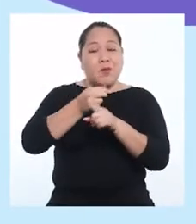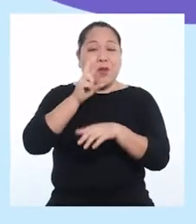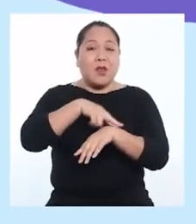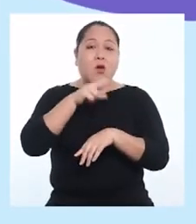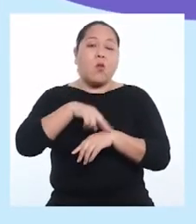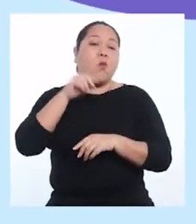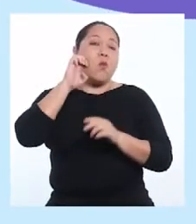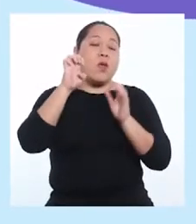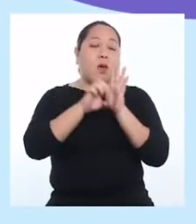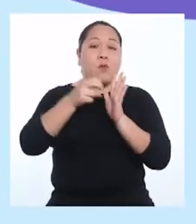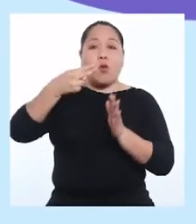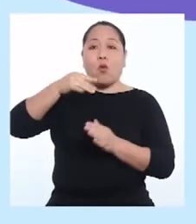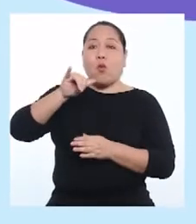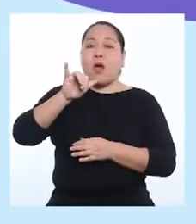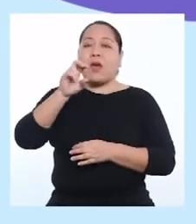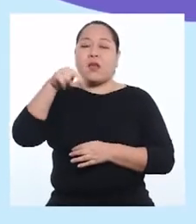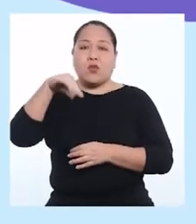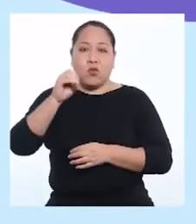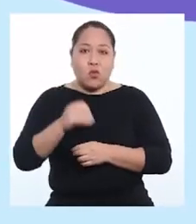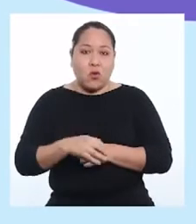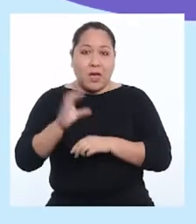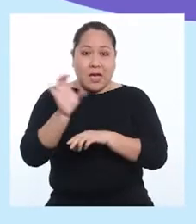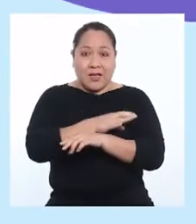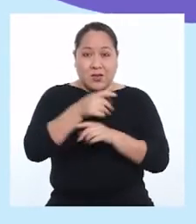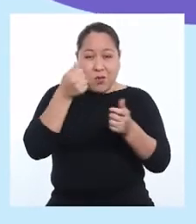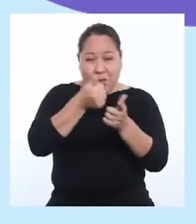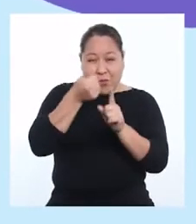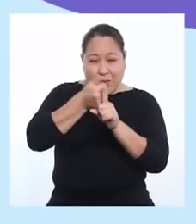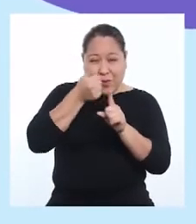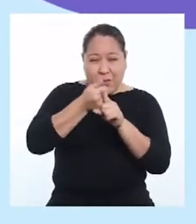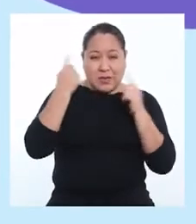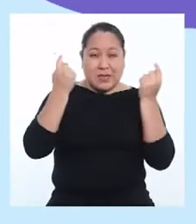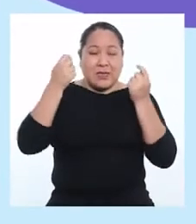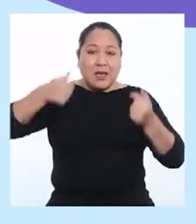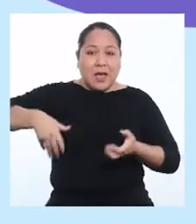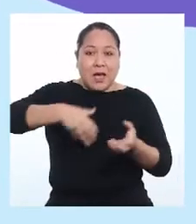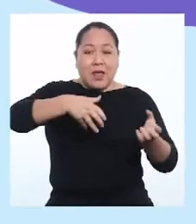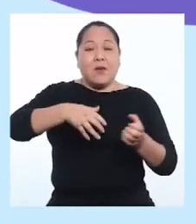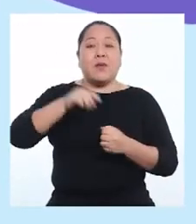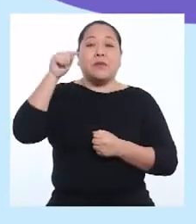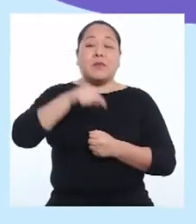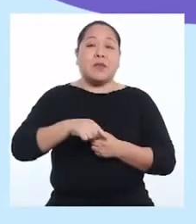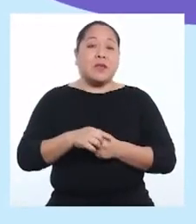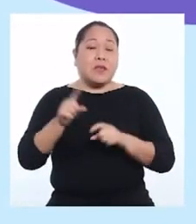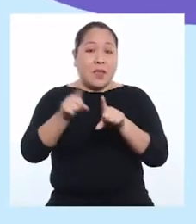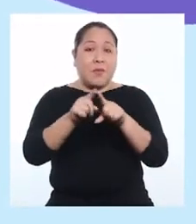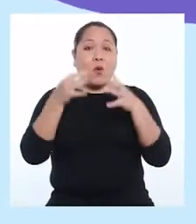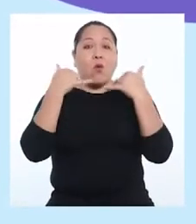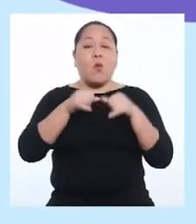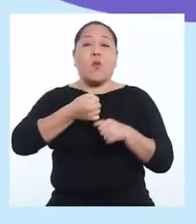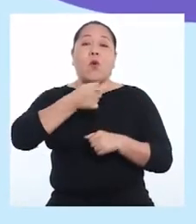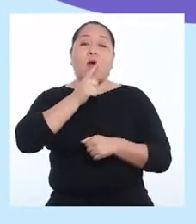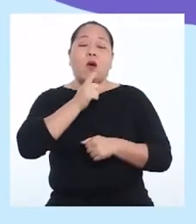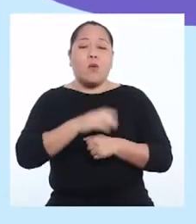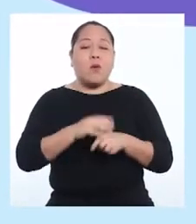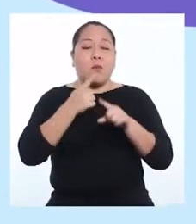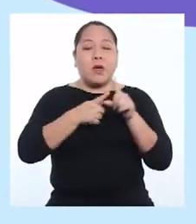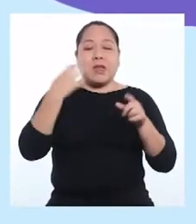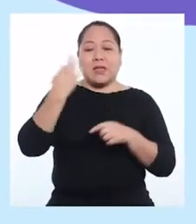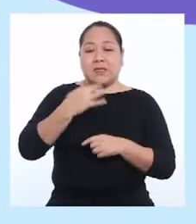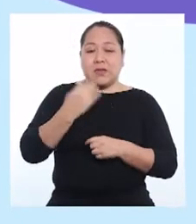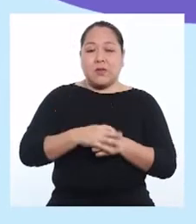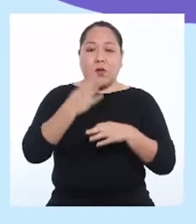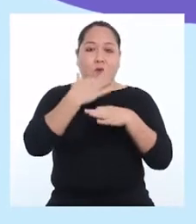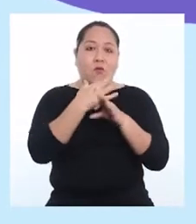región, como el huayno y las canciones del carnaval. En los carnavales también jugamos con agua, pero